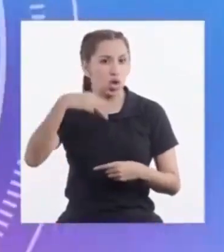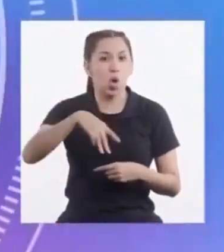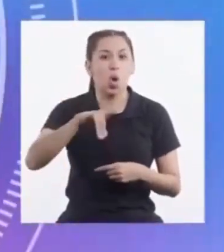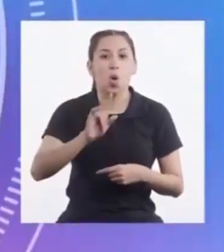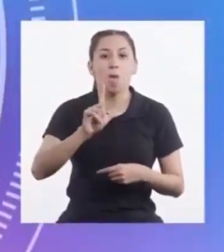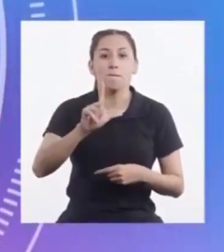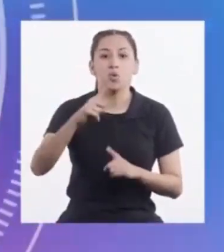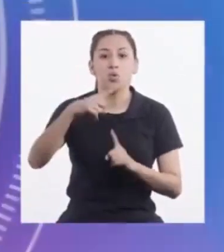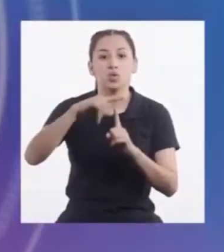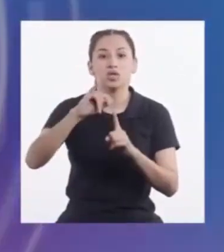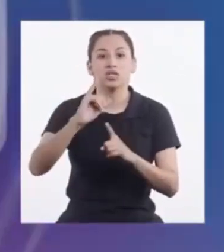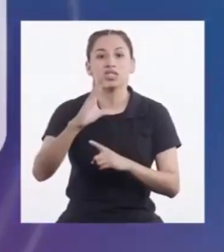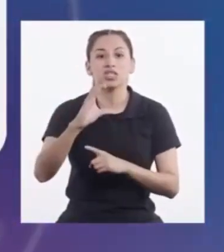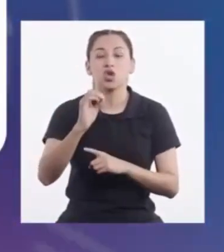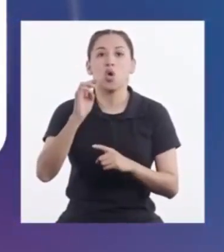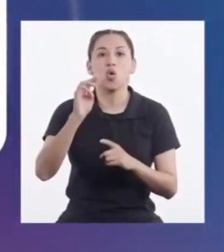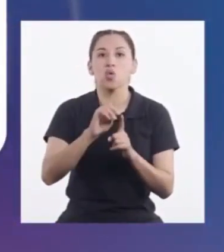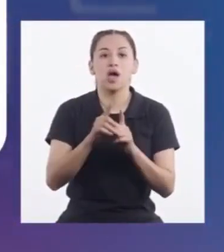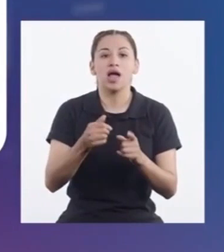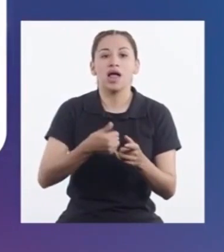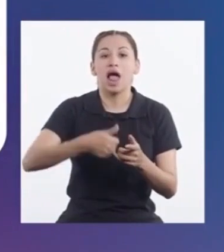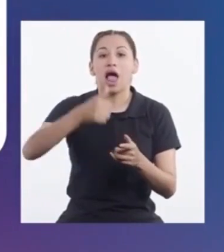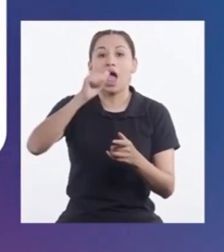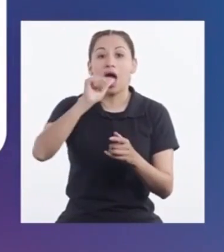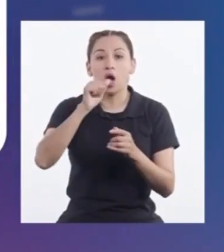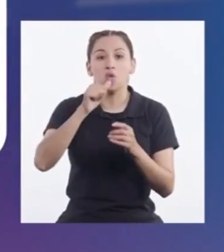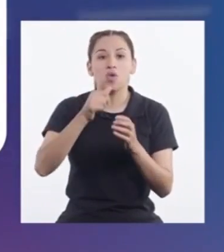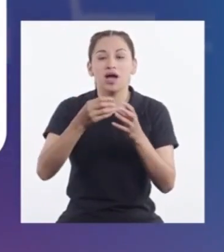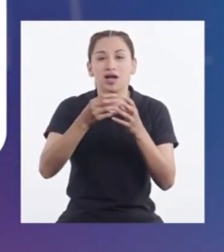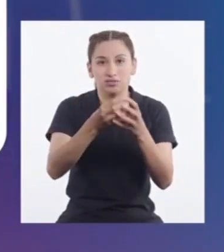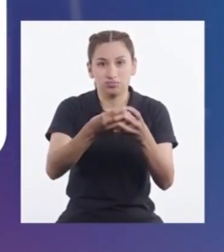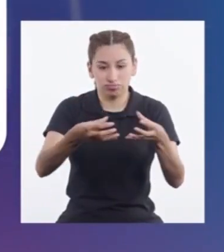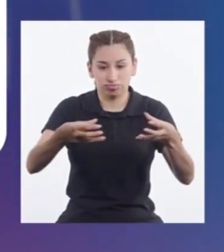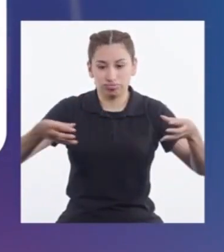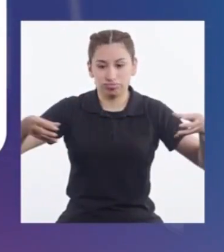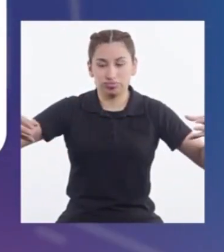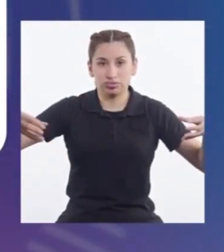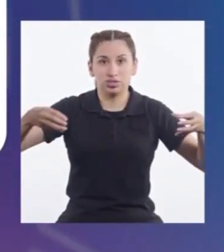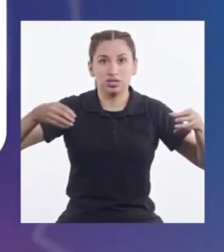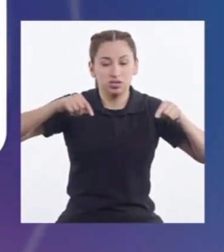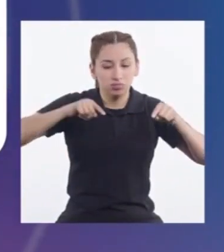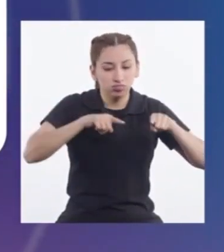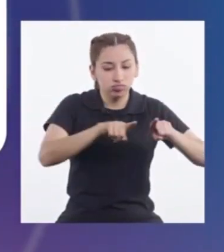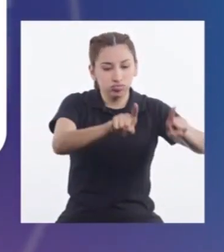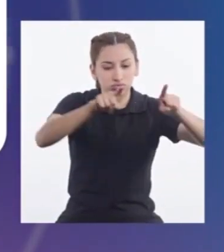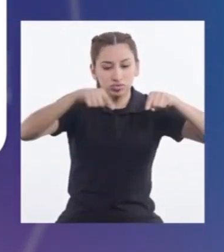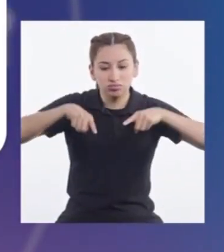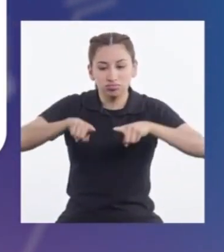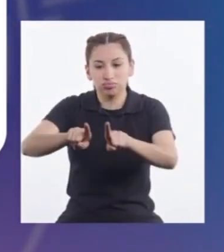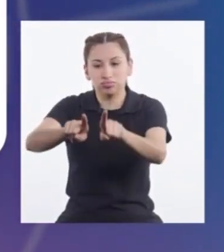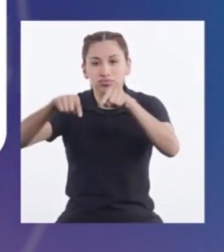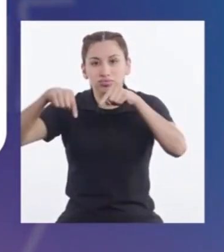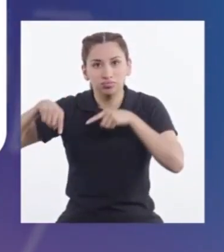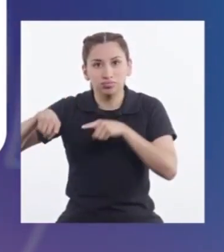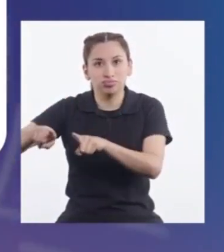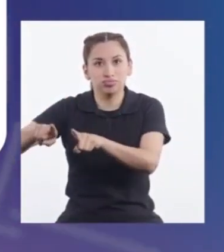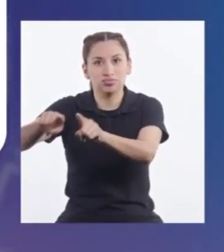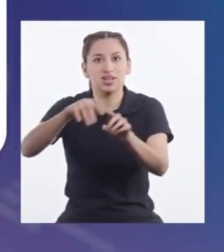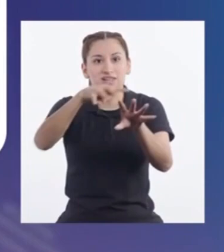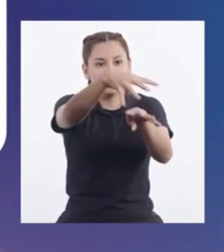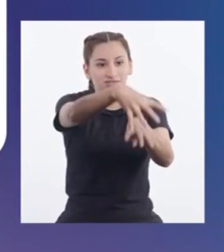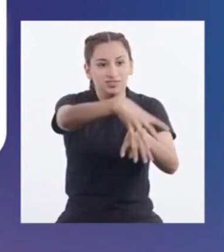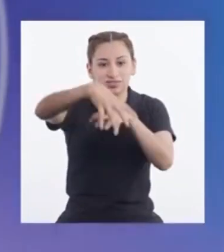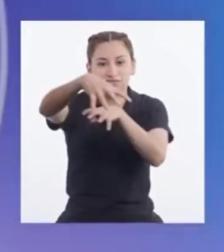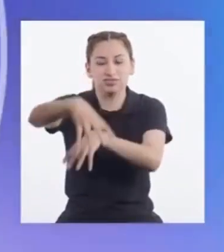Multicompuertas Que distribuyen El agua Mediante Tuberías Livianas Y que permiten Regar